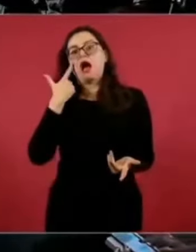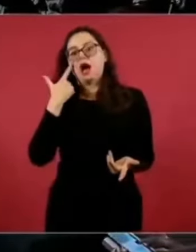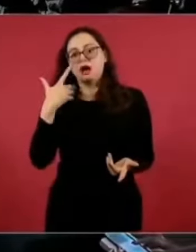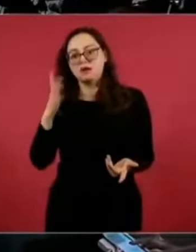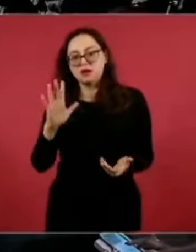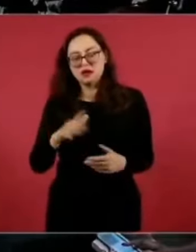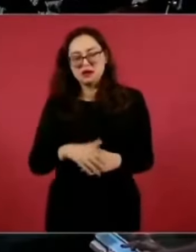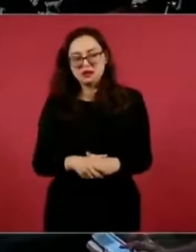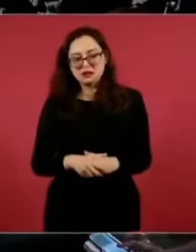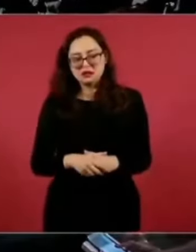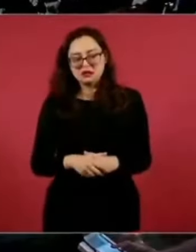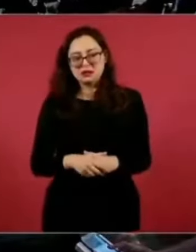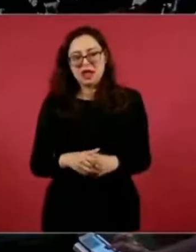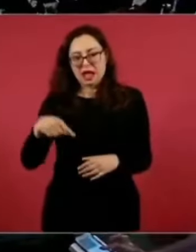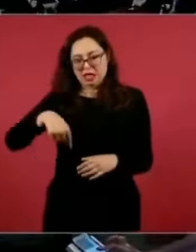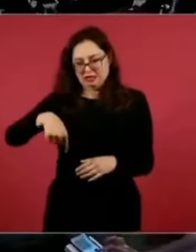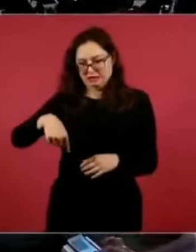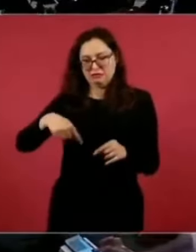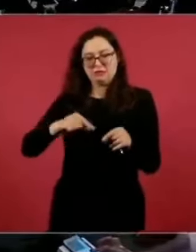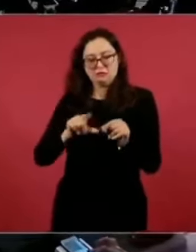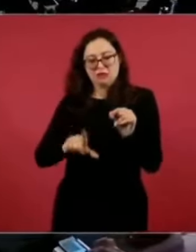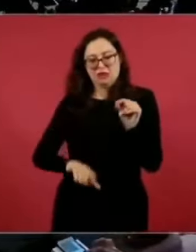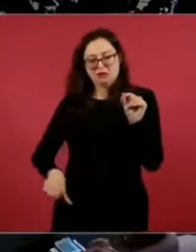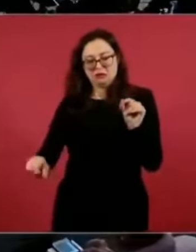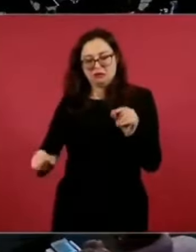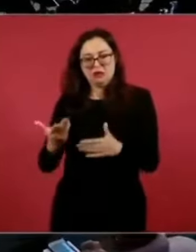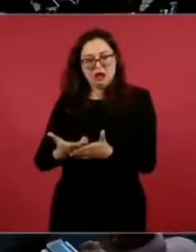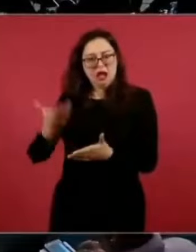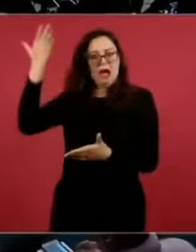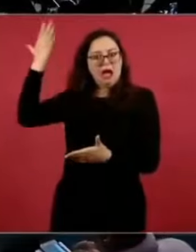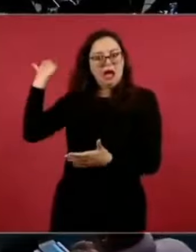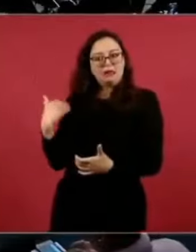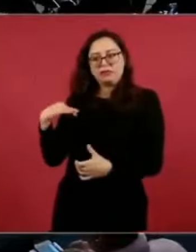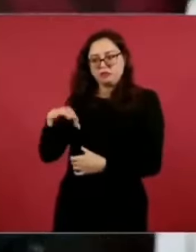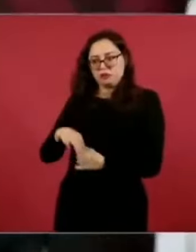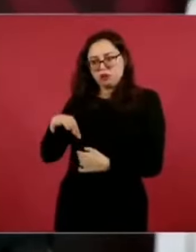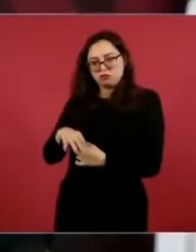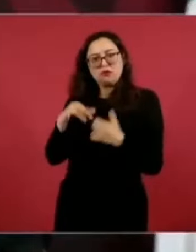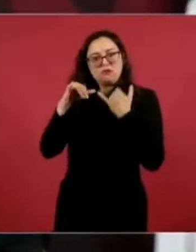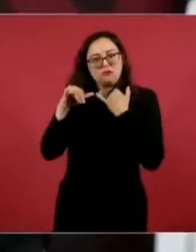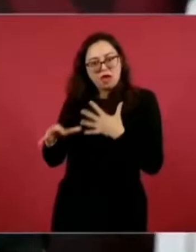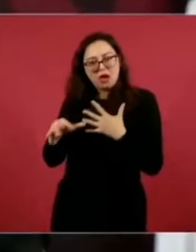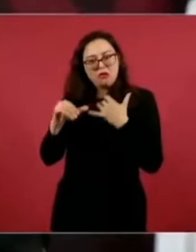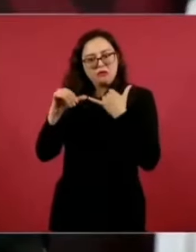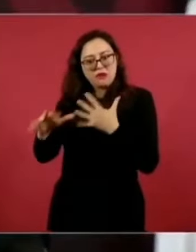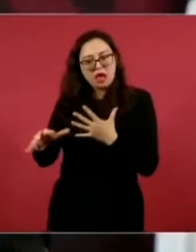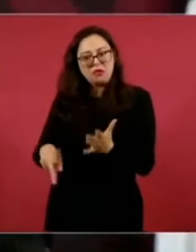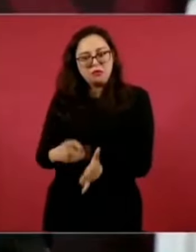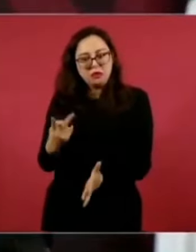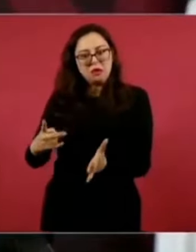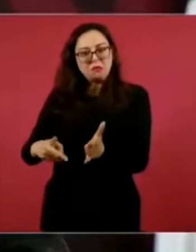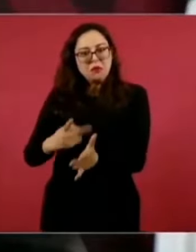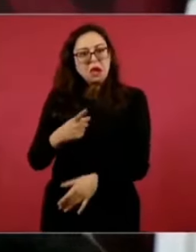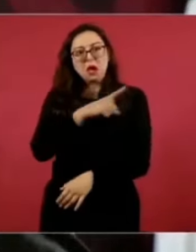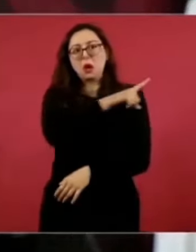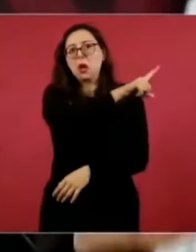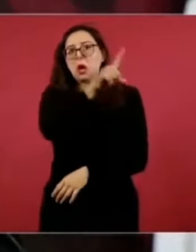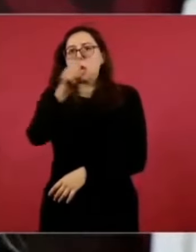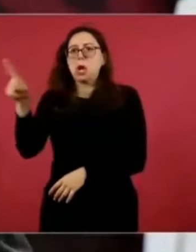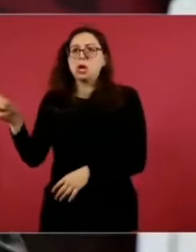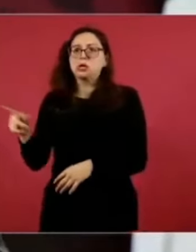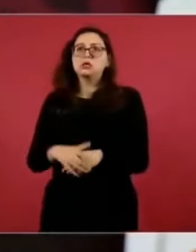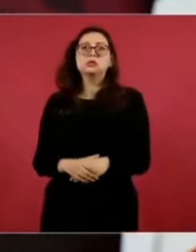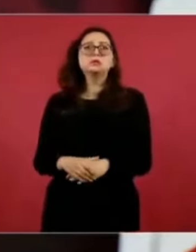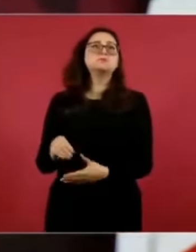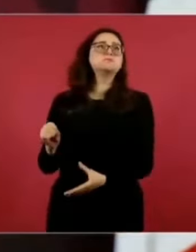elecciones, nadie hablaba de nosotros, ni la ONU,